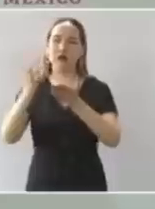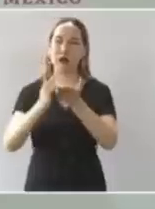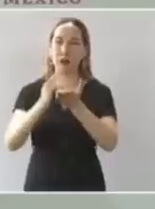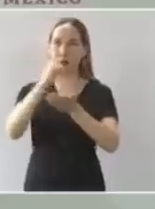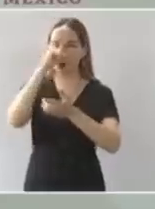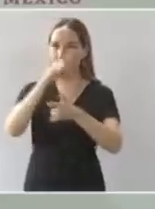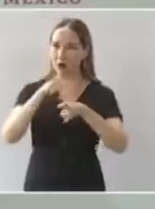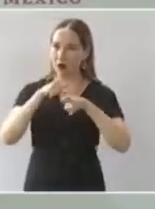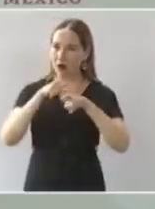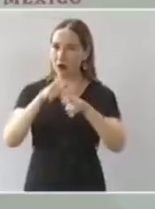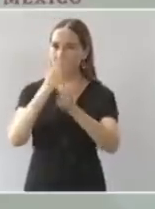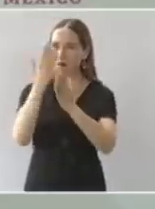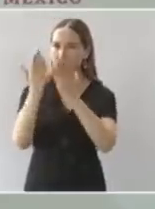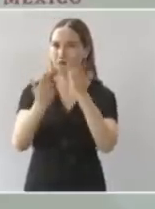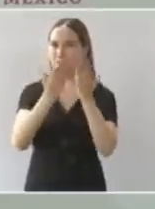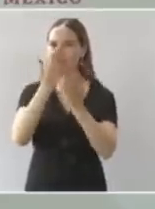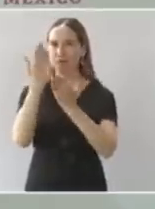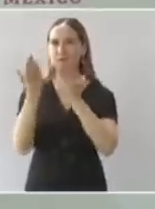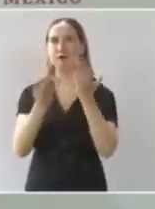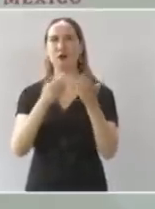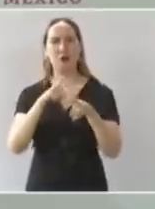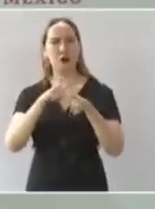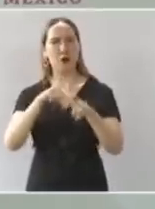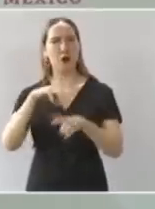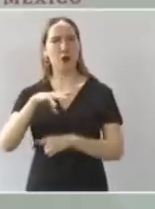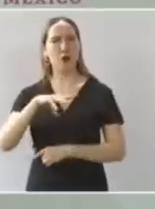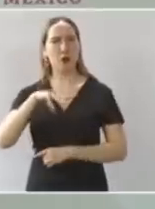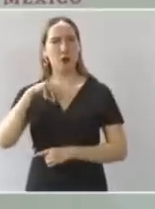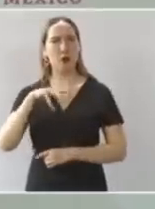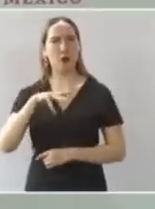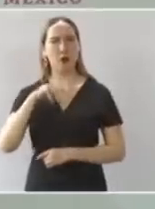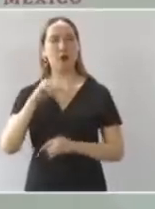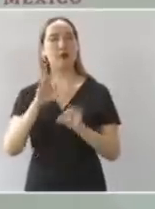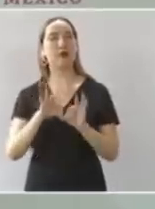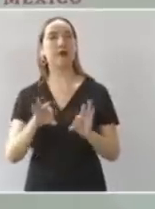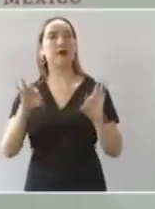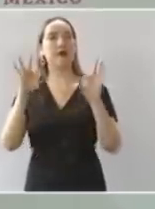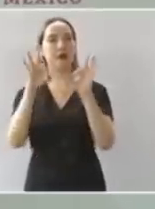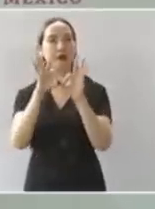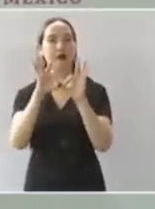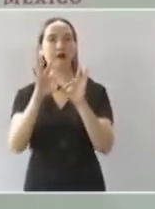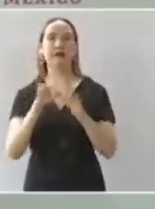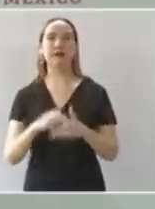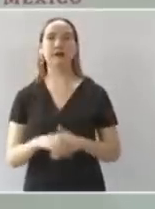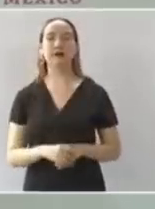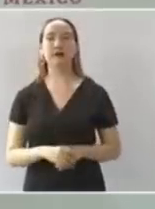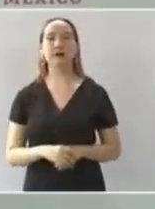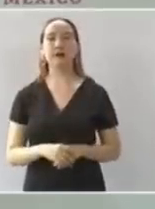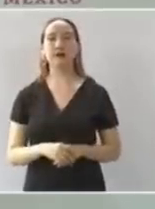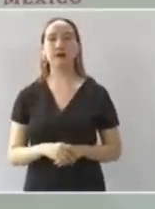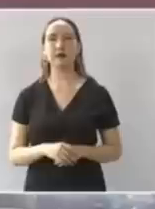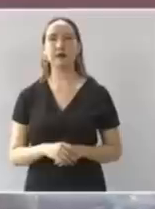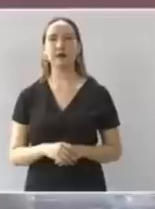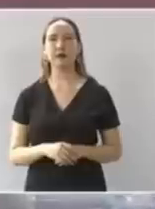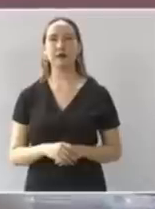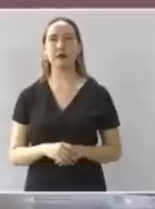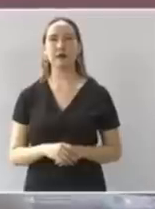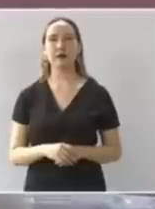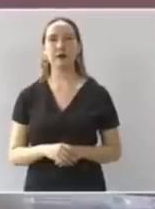ayuda mucho además lo sabemos quienes en un momento